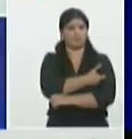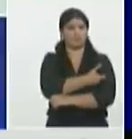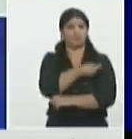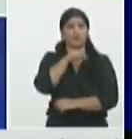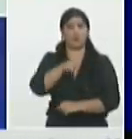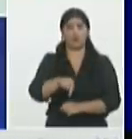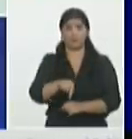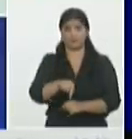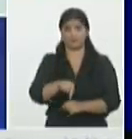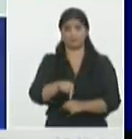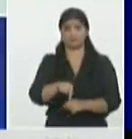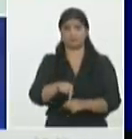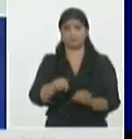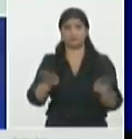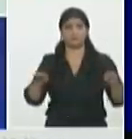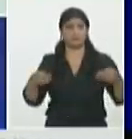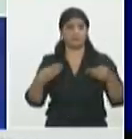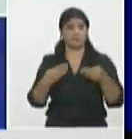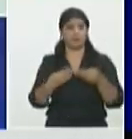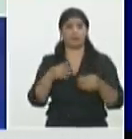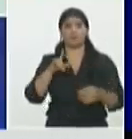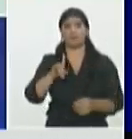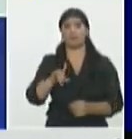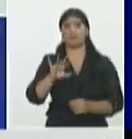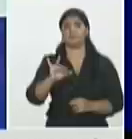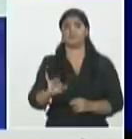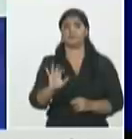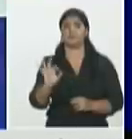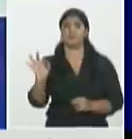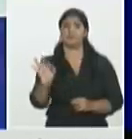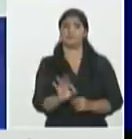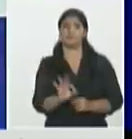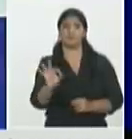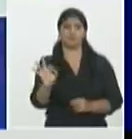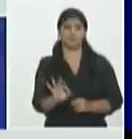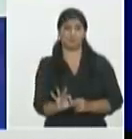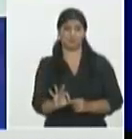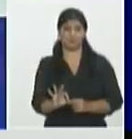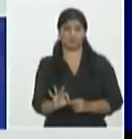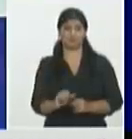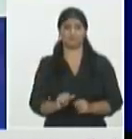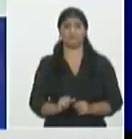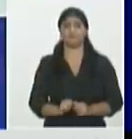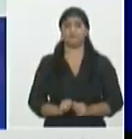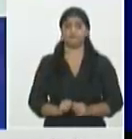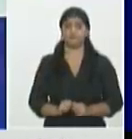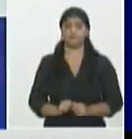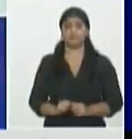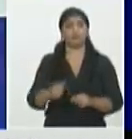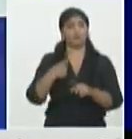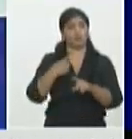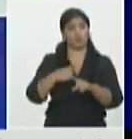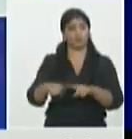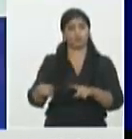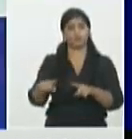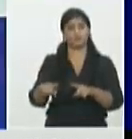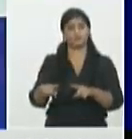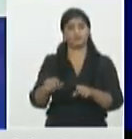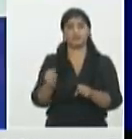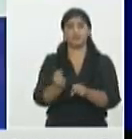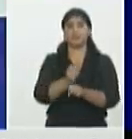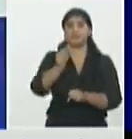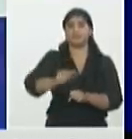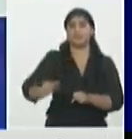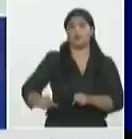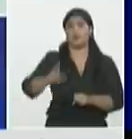prácticamente terminando un 97 por ciento y la intervención sanitaria en trabajadores de